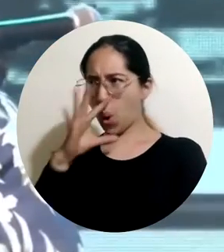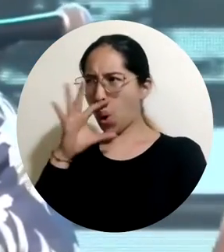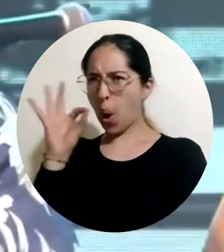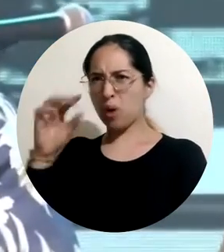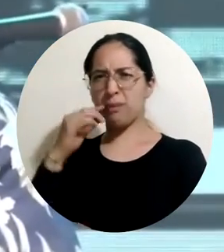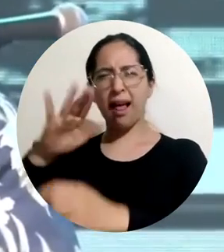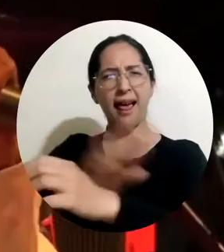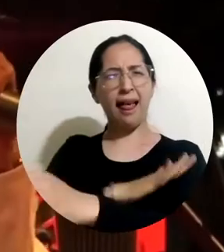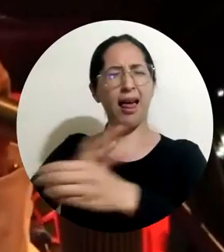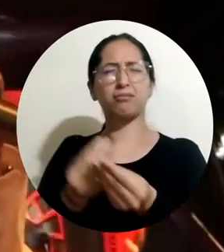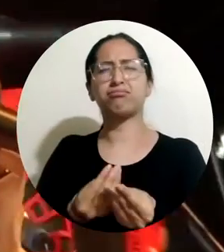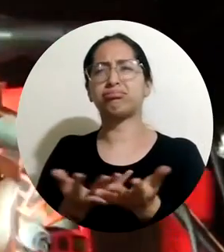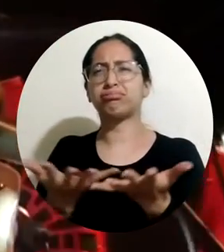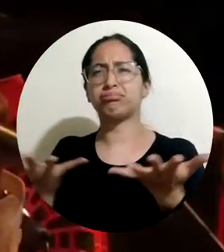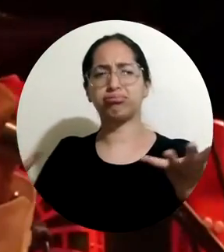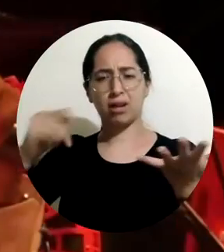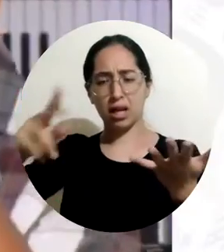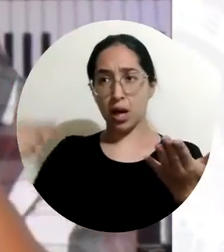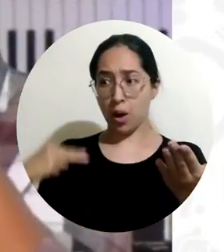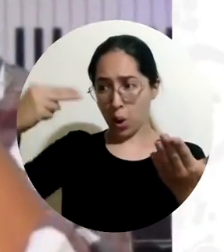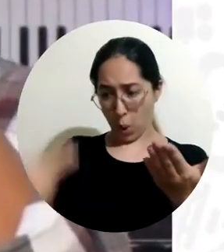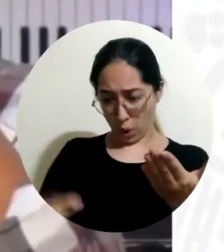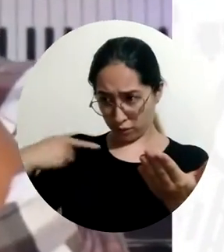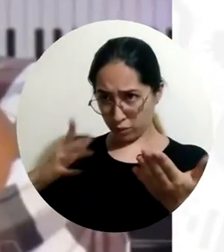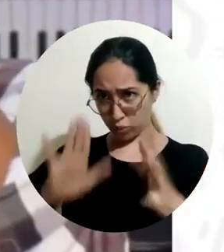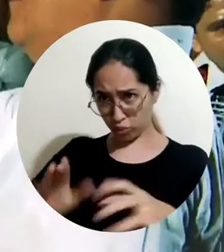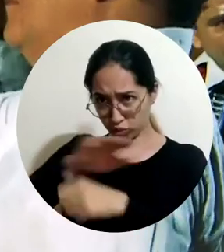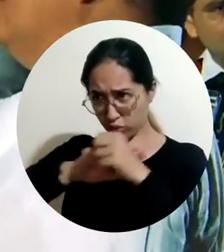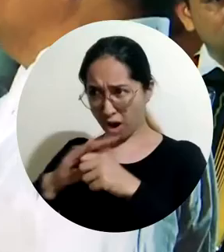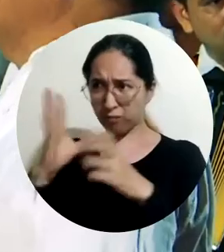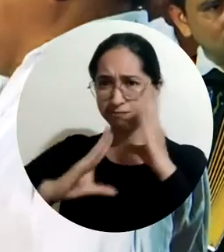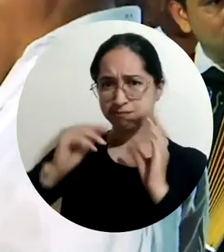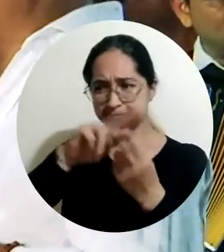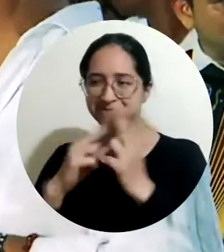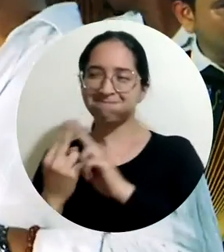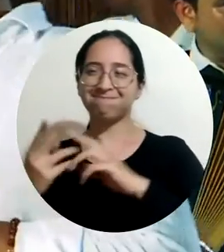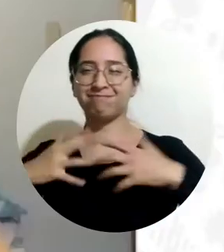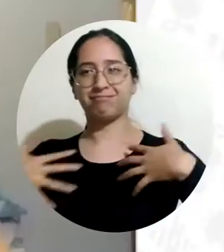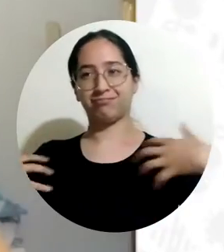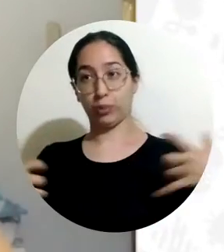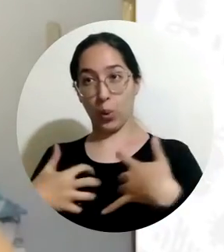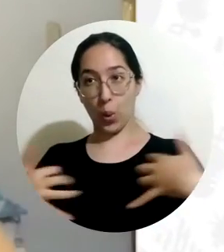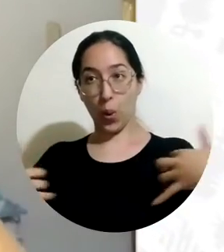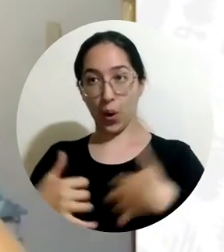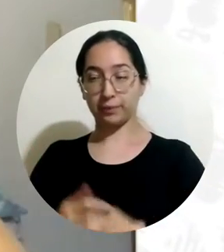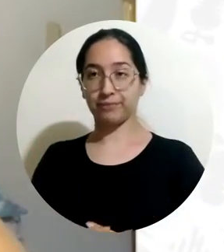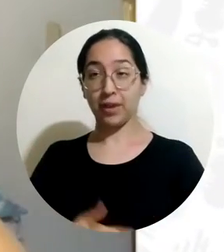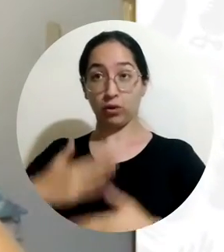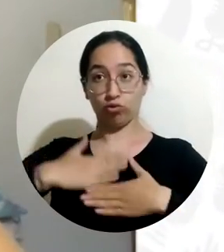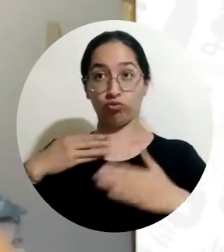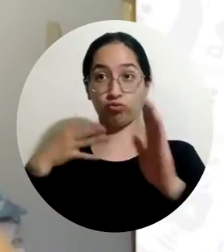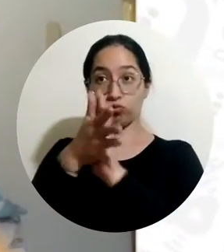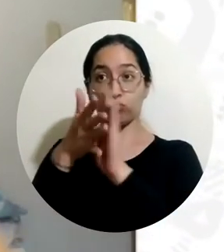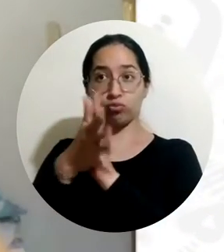Ospino han escrito, como esta, cientos de historias convertidas en melodías vallenatas. Bueno, yo soy un contador de